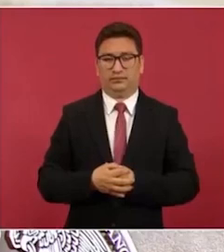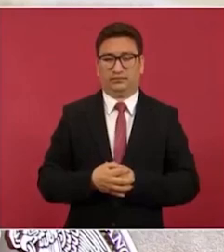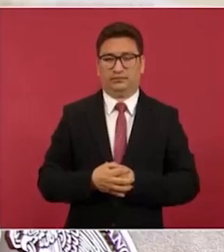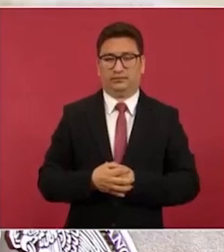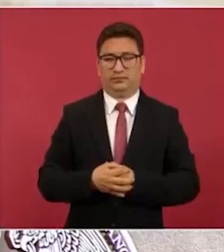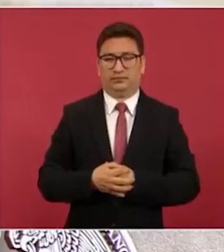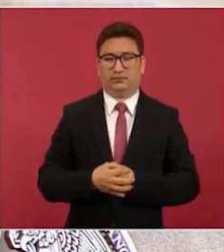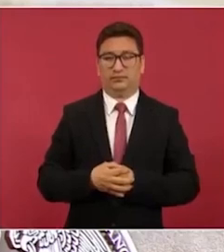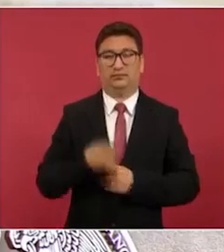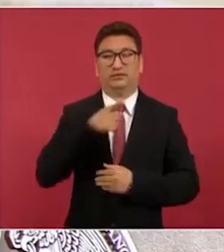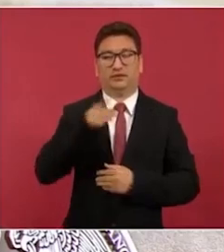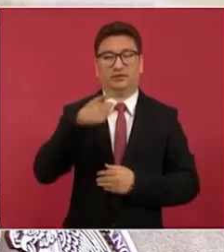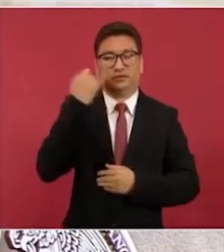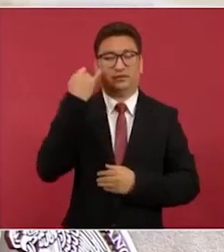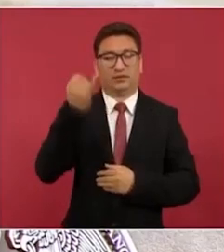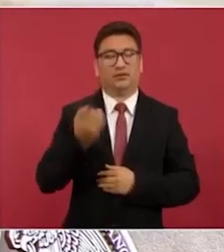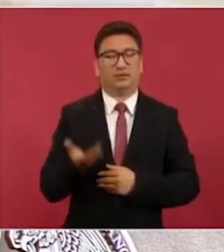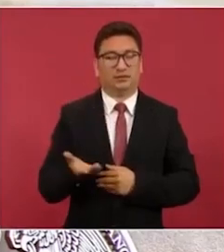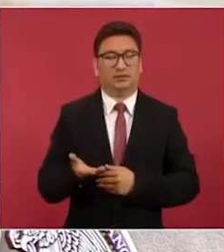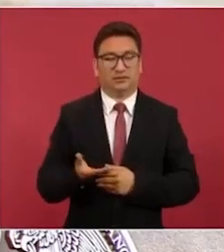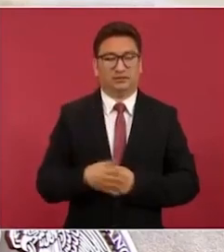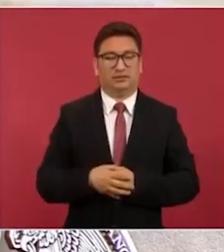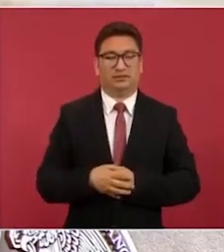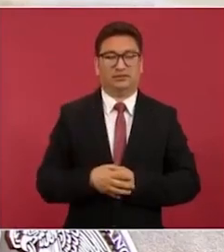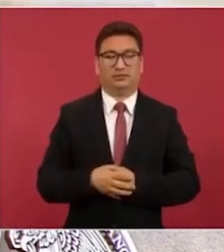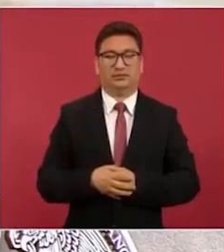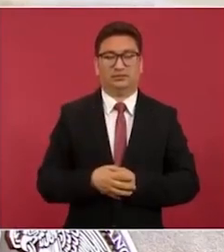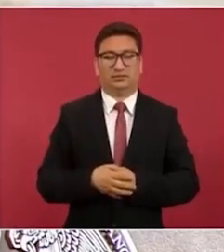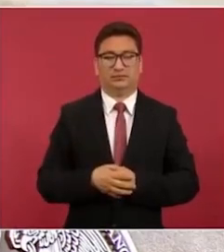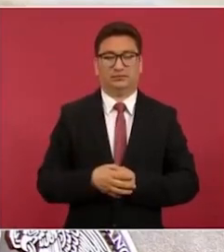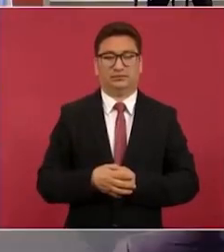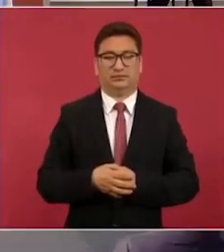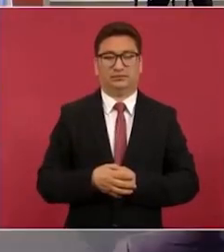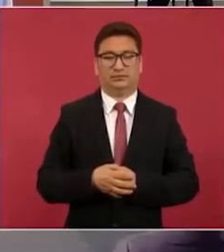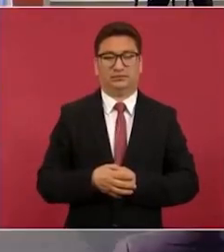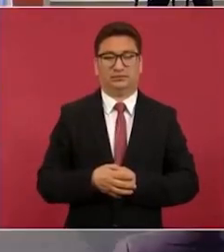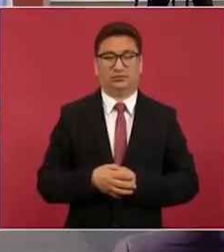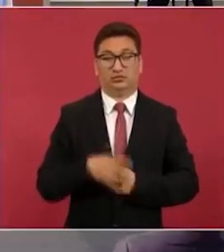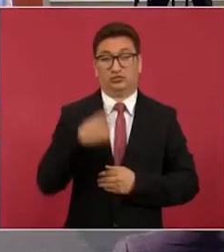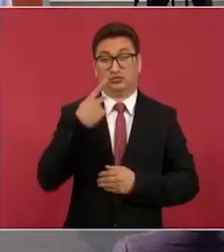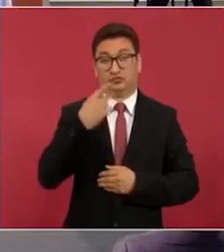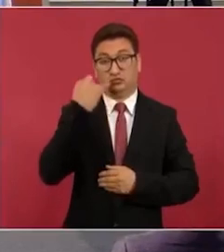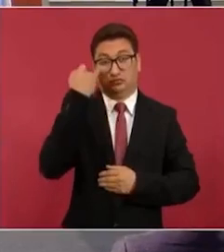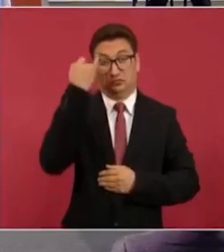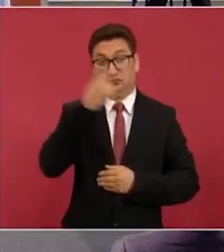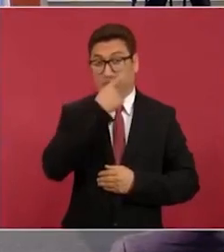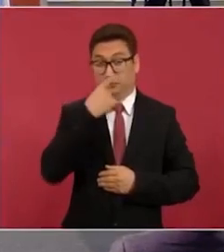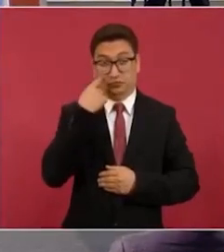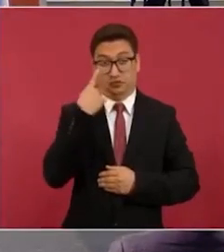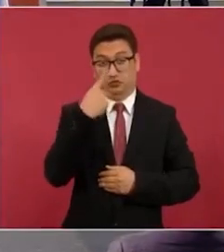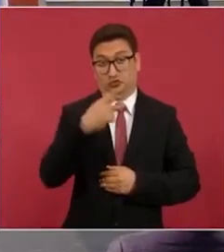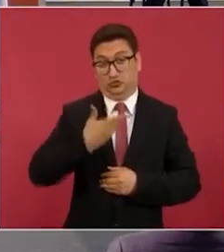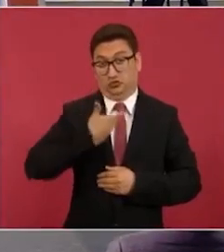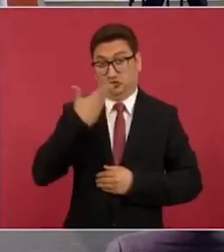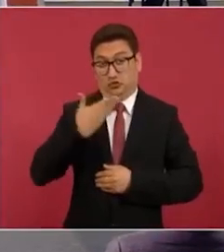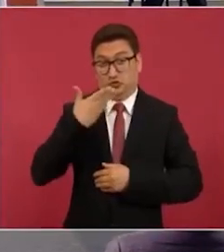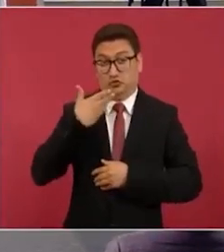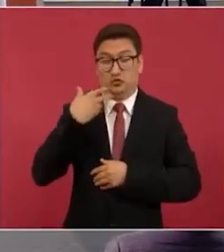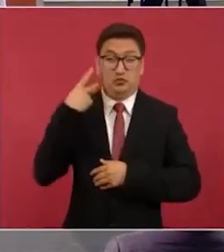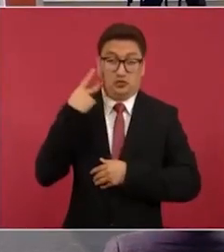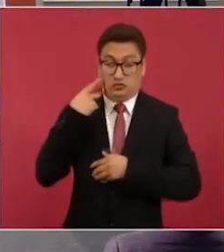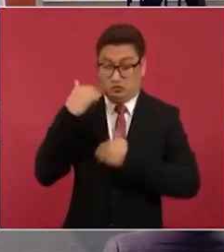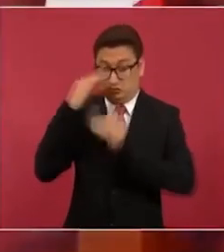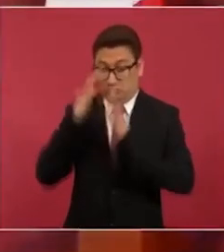¿Qué se imagina para su concepción conservadora? Este es